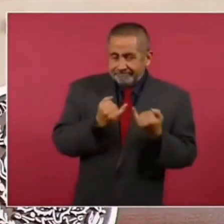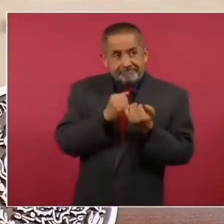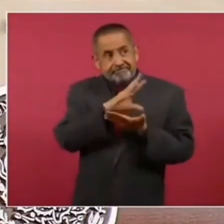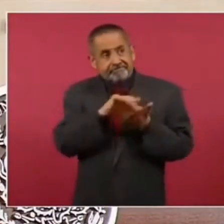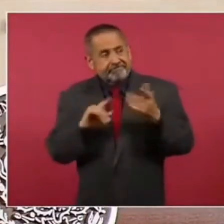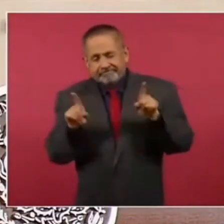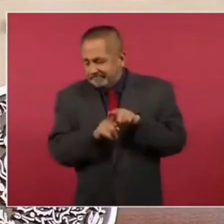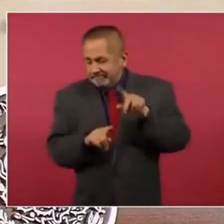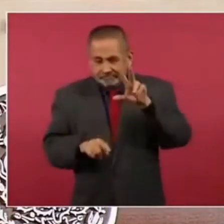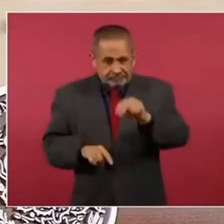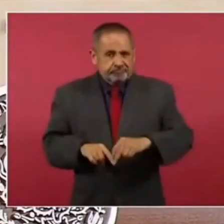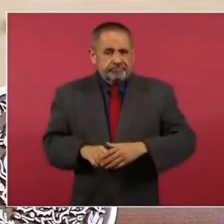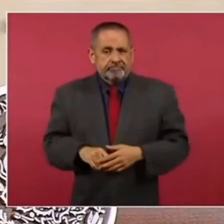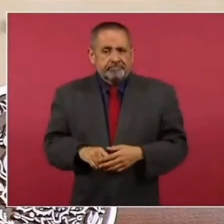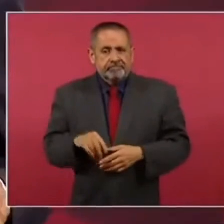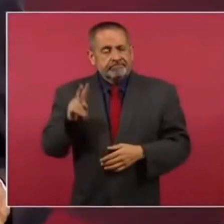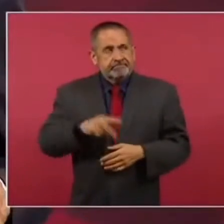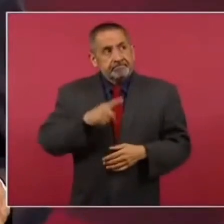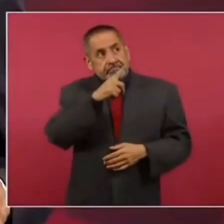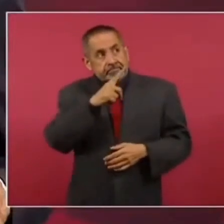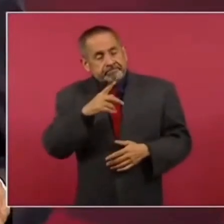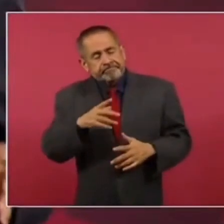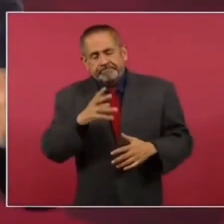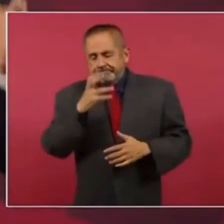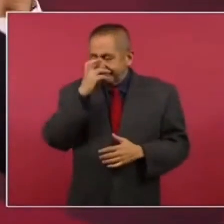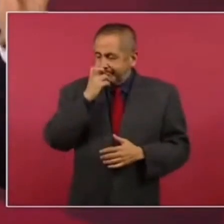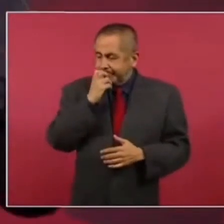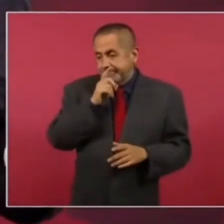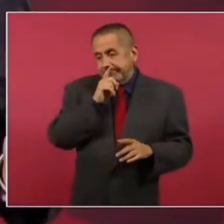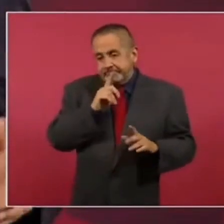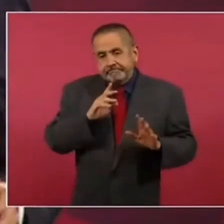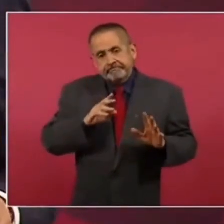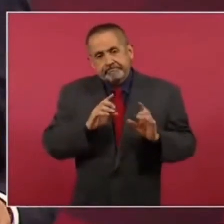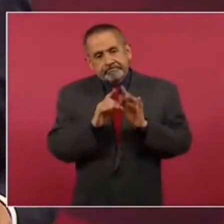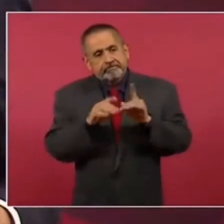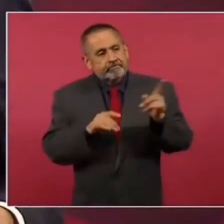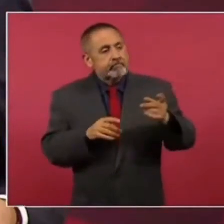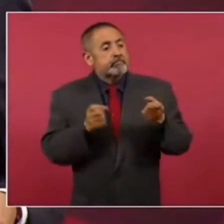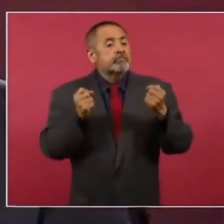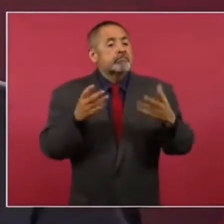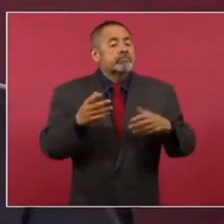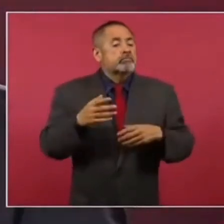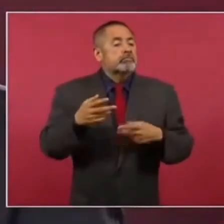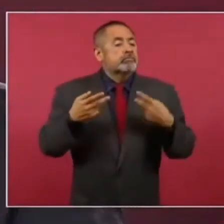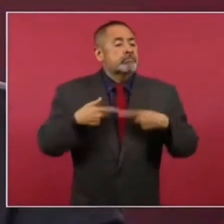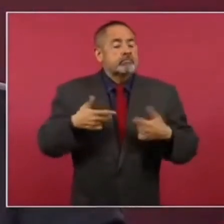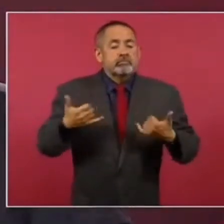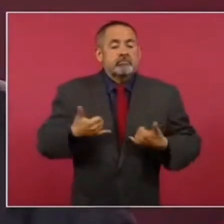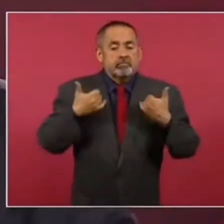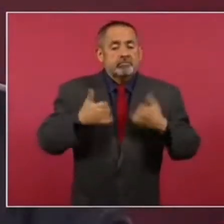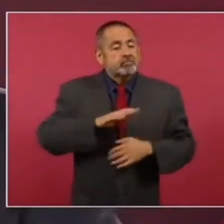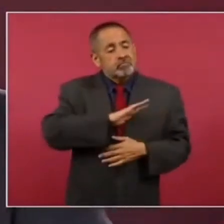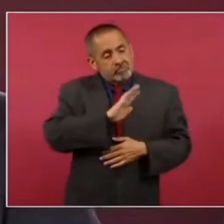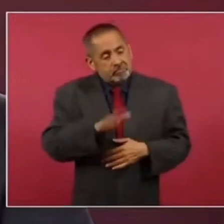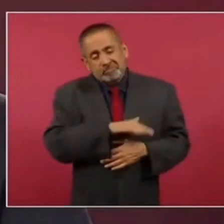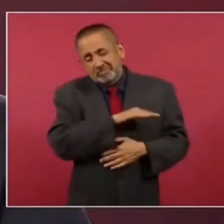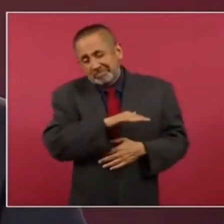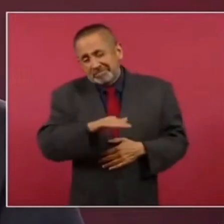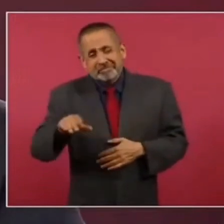que es muy triste, porque pierden la vida cien mil